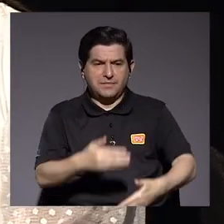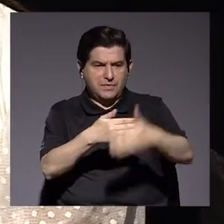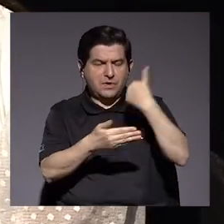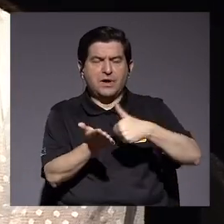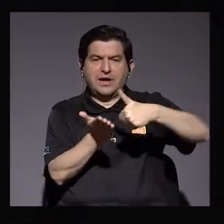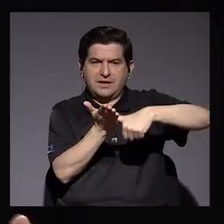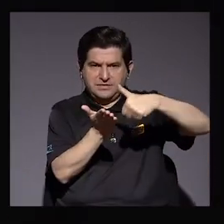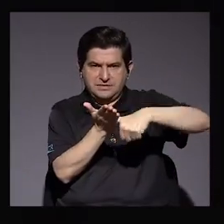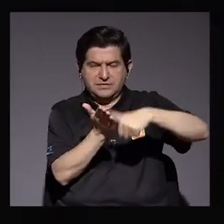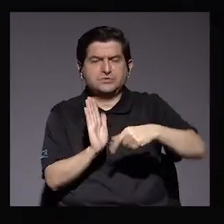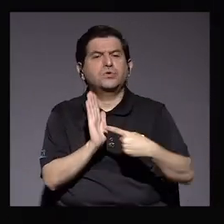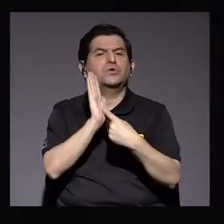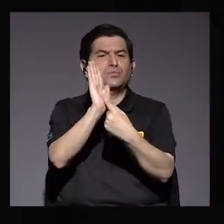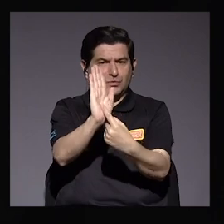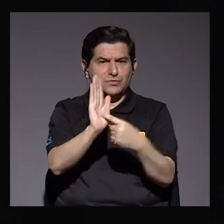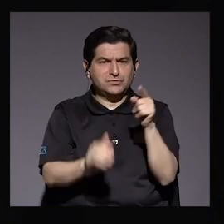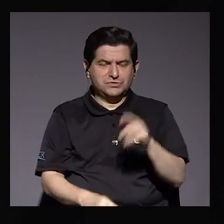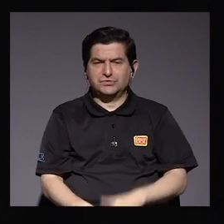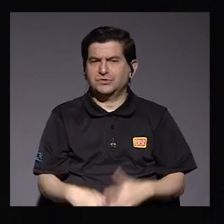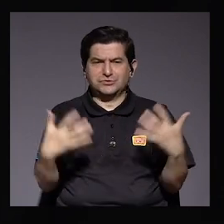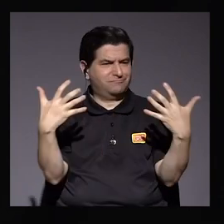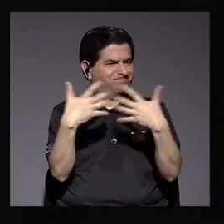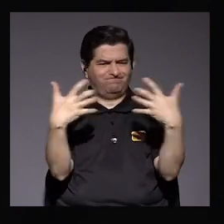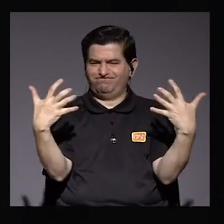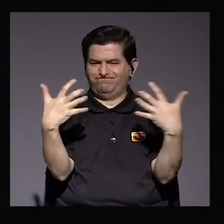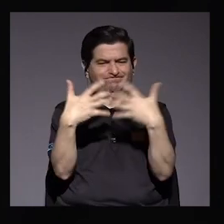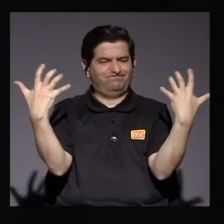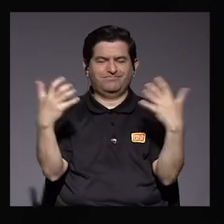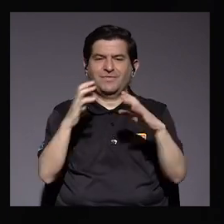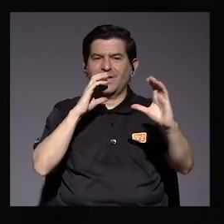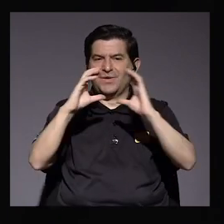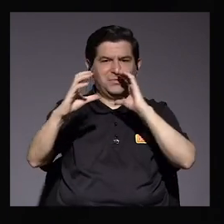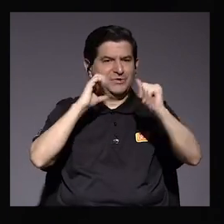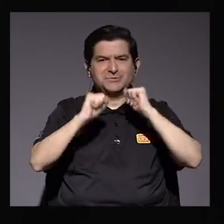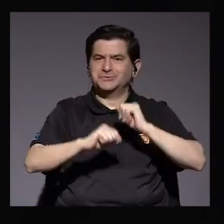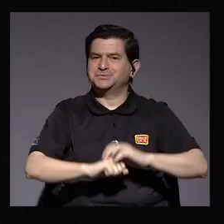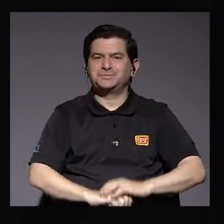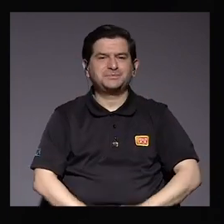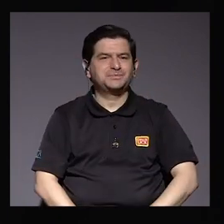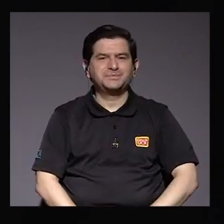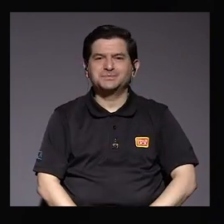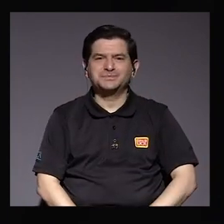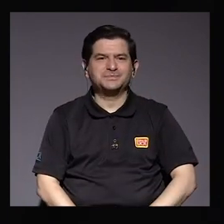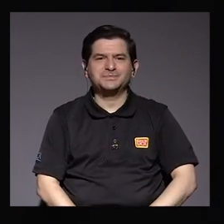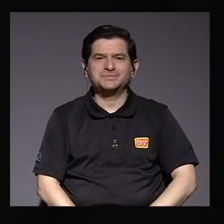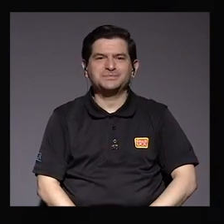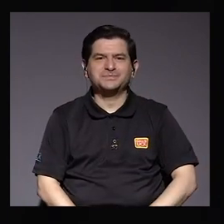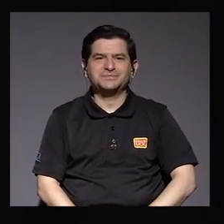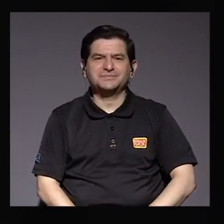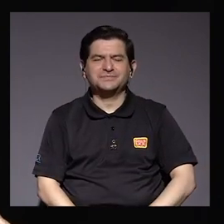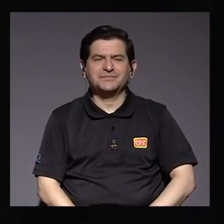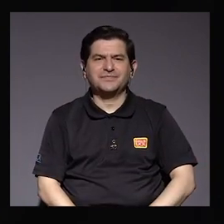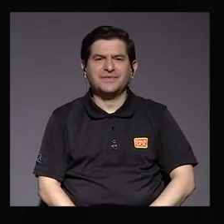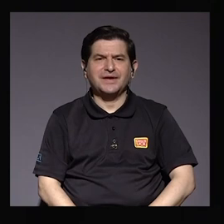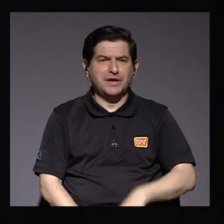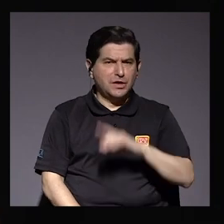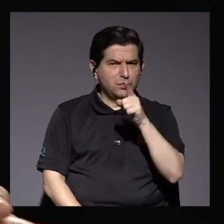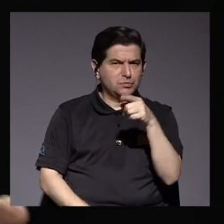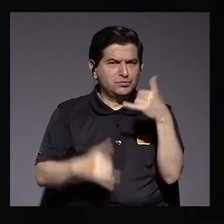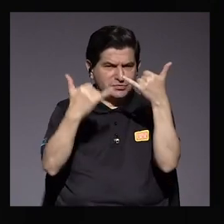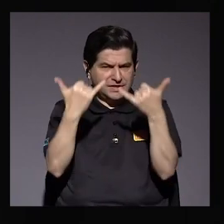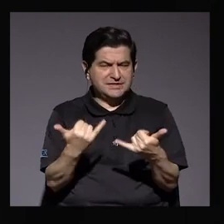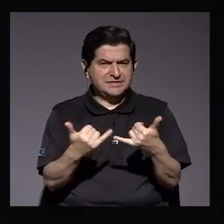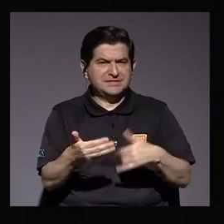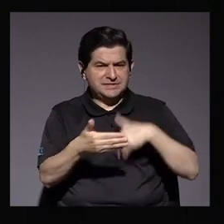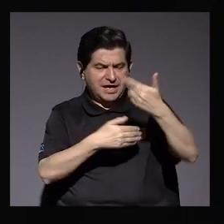elección reflejó mucho esa incompatibilidad de comunicarse. ¿Cómo lo puede leer? Inclusive usted ya